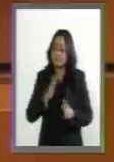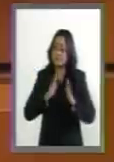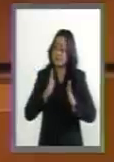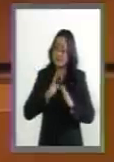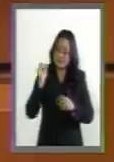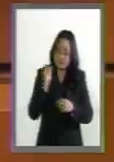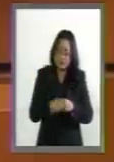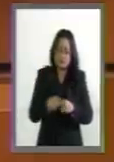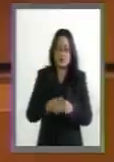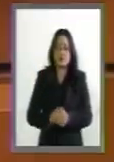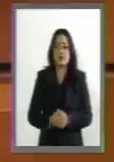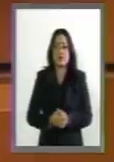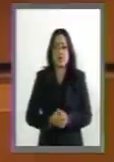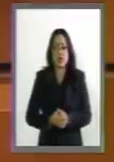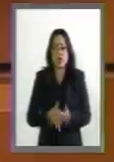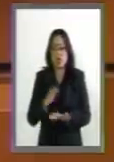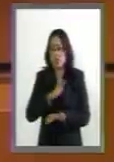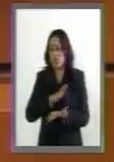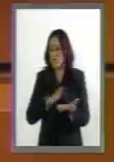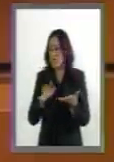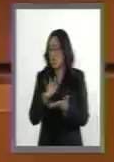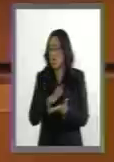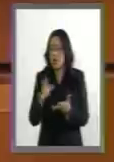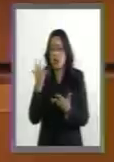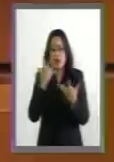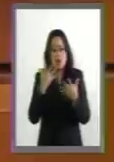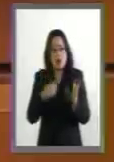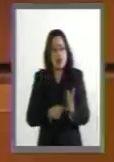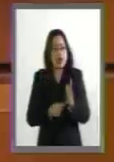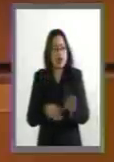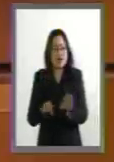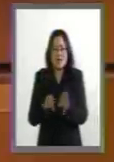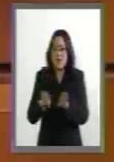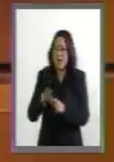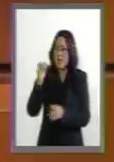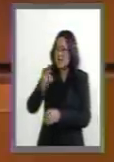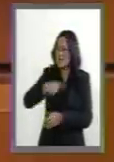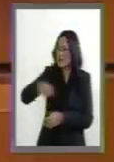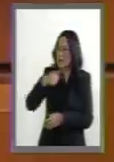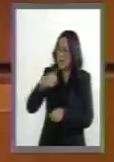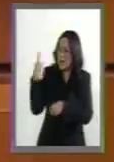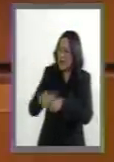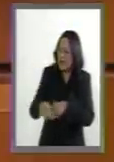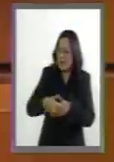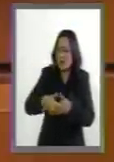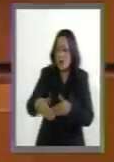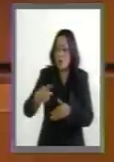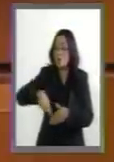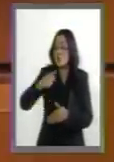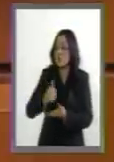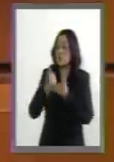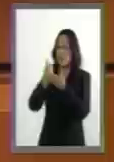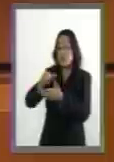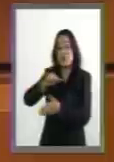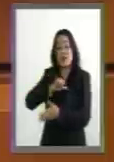Están jugando con fuego, están jugando con fuego y ustedes los están ayudando.